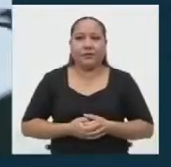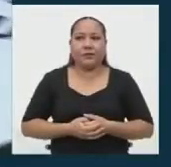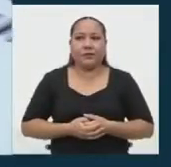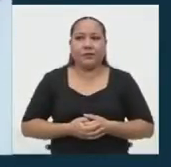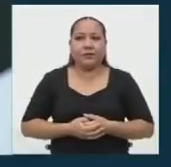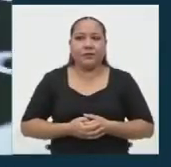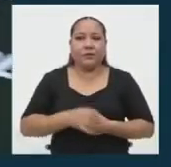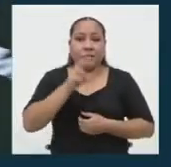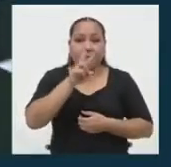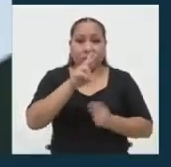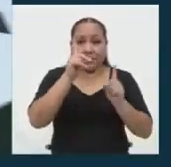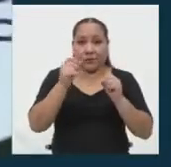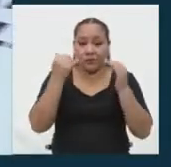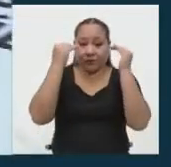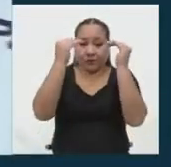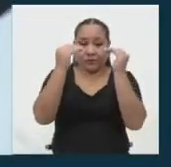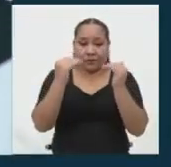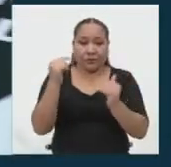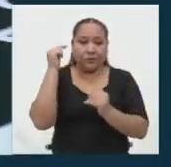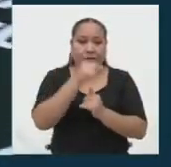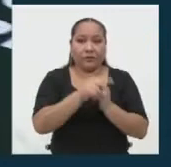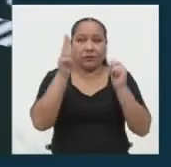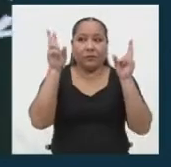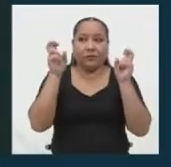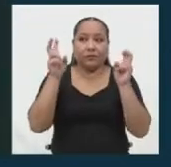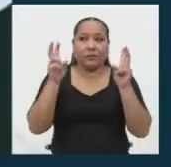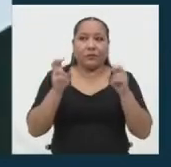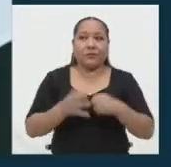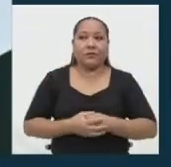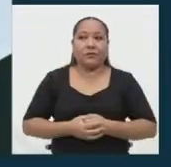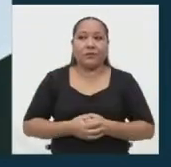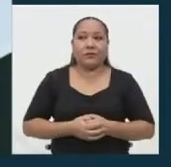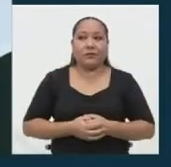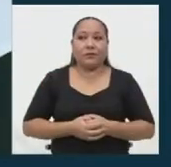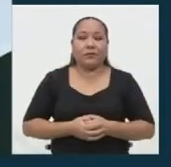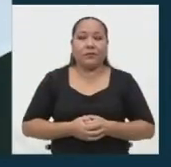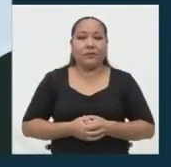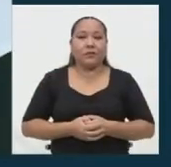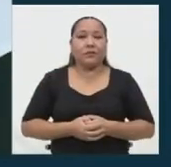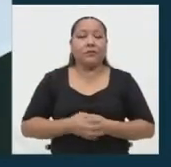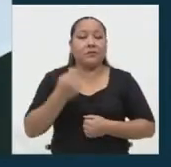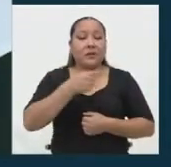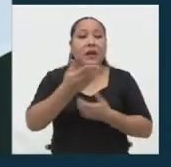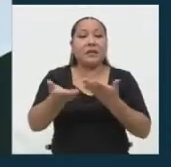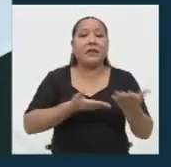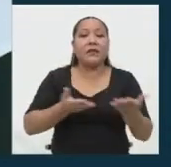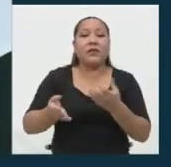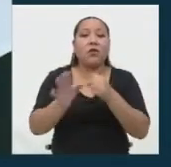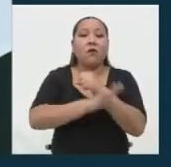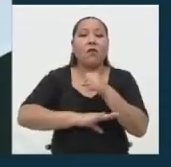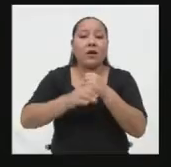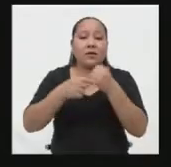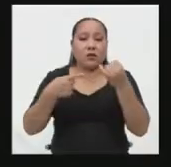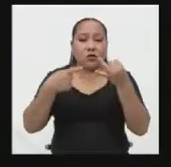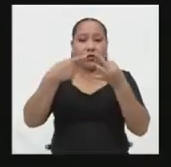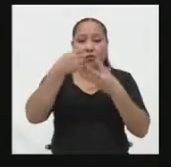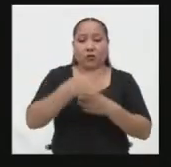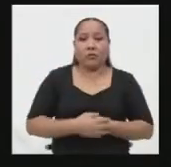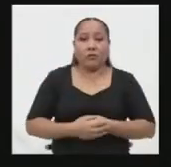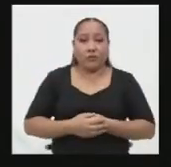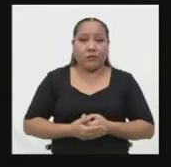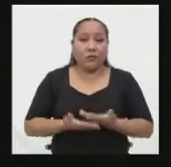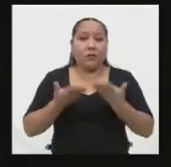Formulamos dos preguntas de acuerdo a lo que resulte en esta tajada, servicios básicos. De inmediato entonces